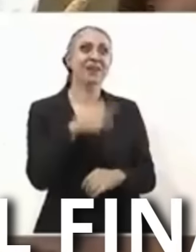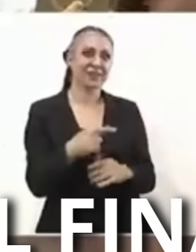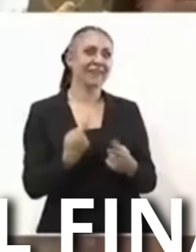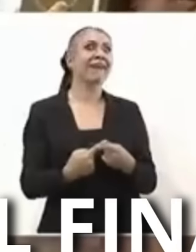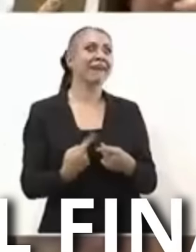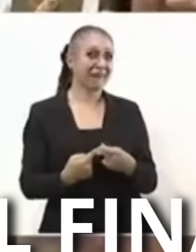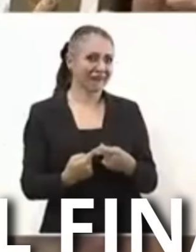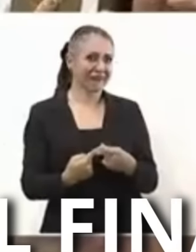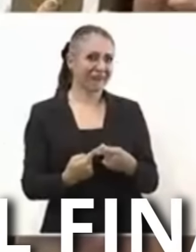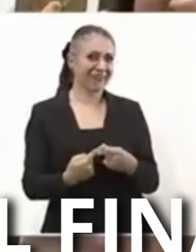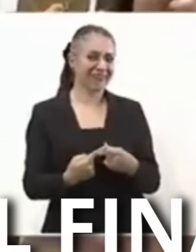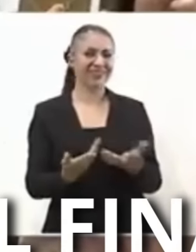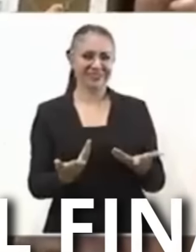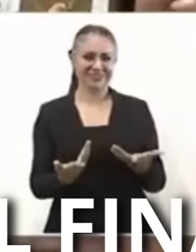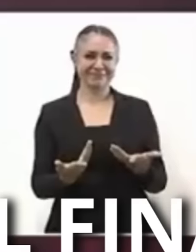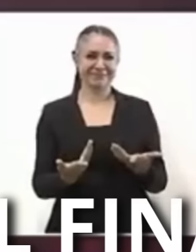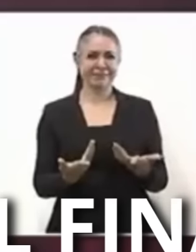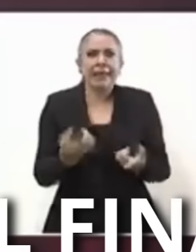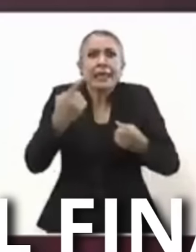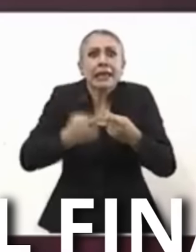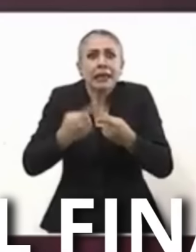¿Y quién Reconoce Ese trabajo?